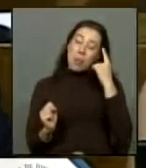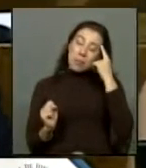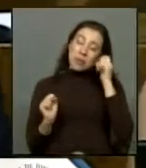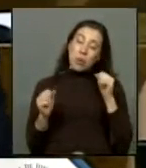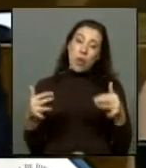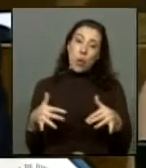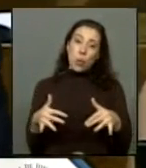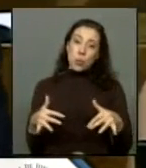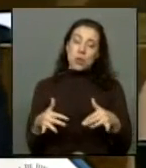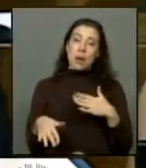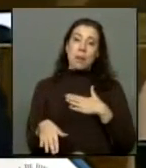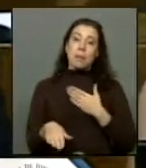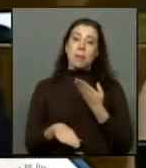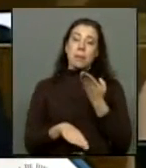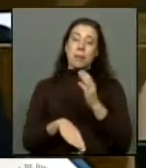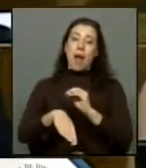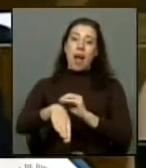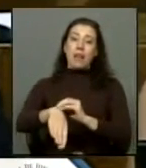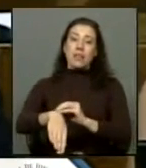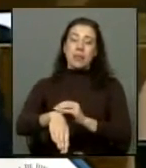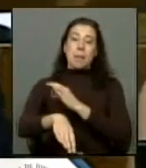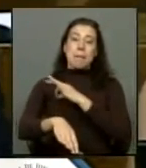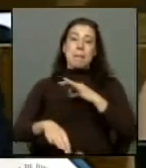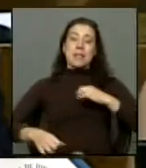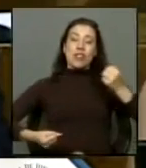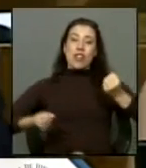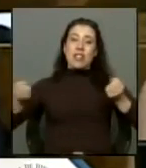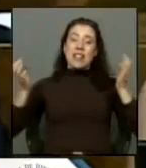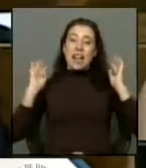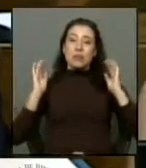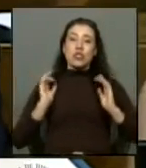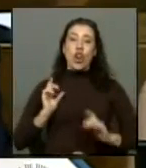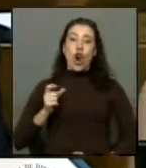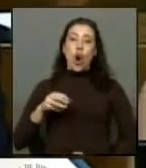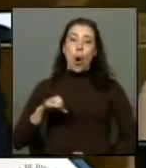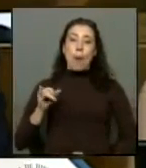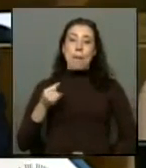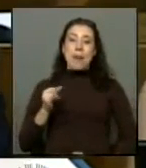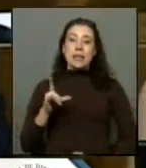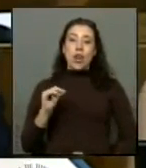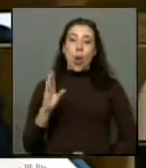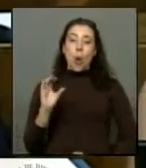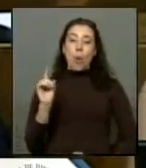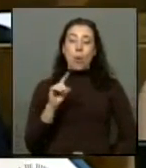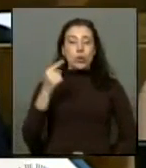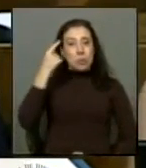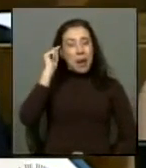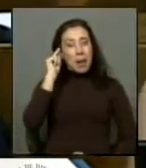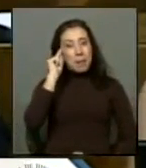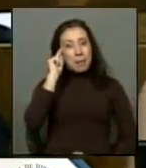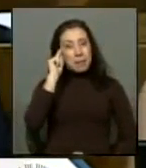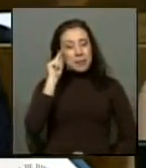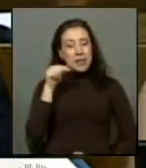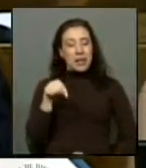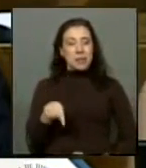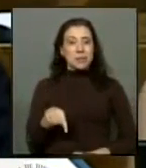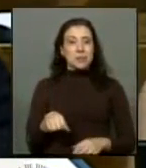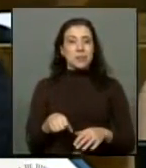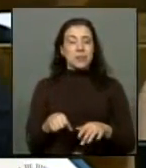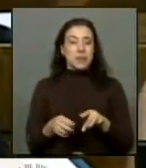Solicito se lo oficie al señor Ministro de Transporte, don Andrés Gómez Lobo, objeto de tener en consideración esta